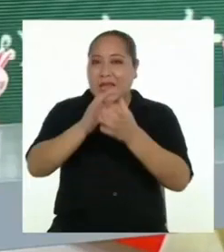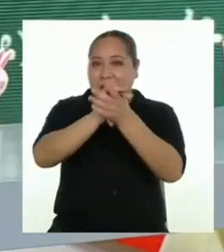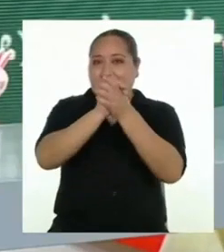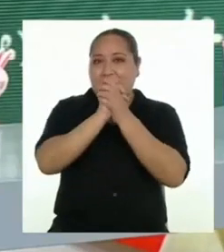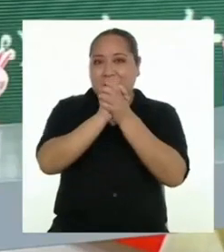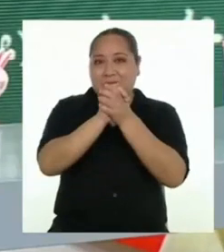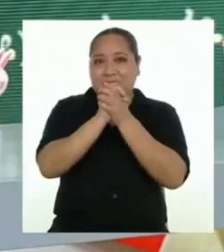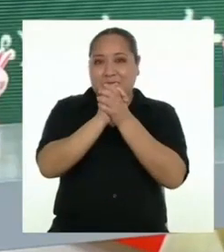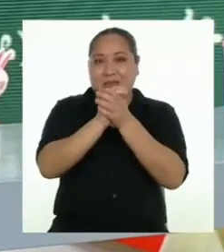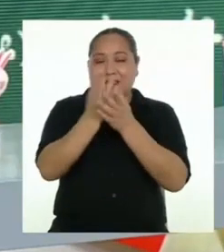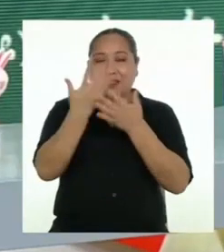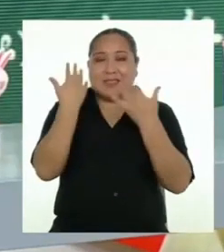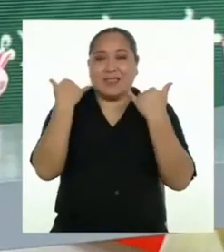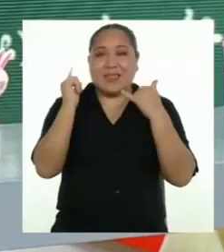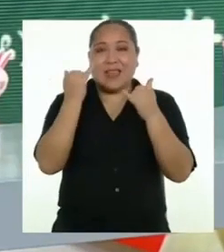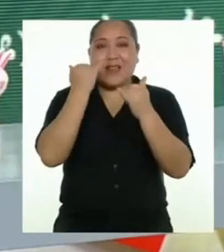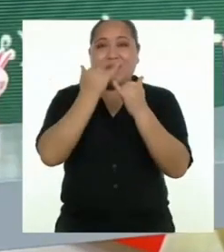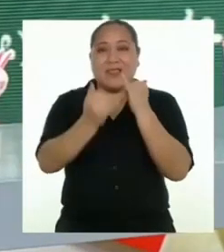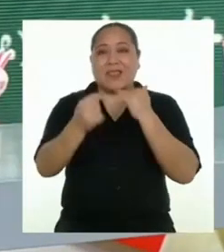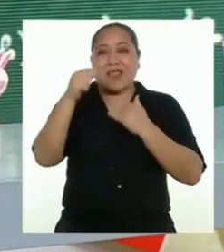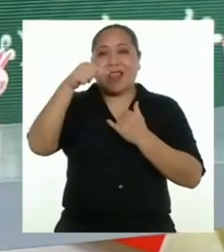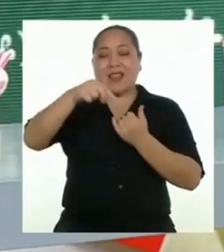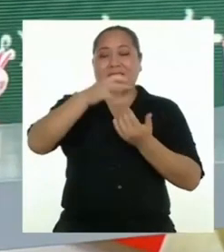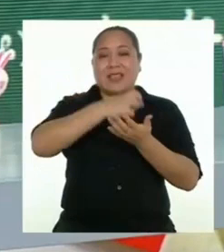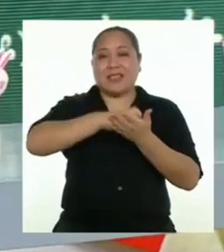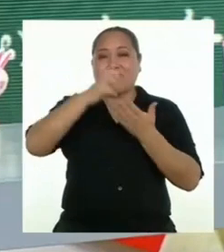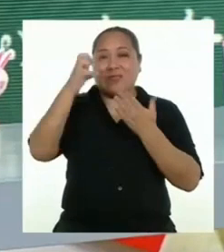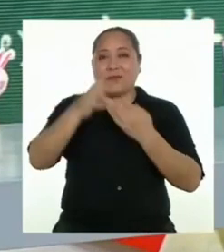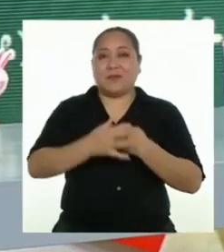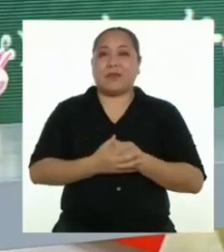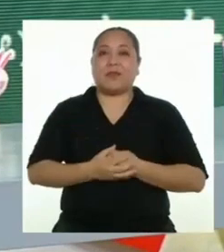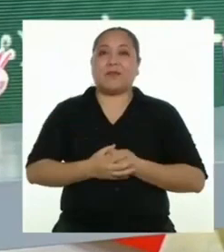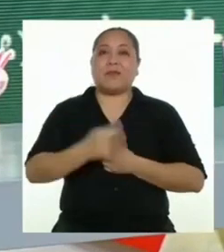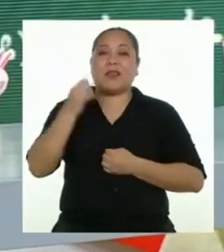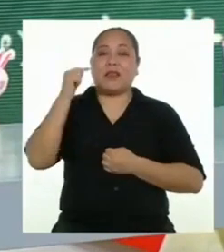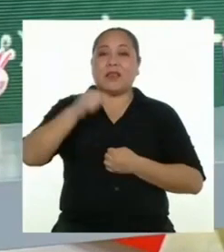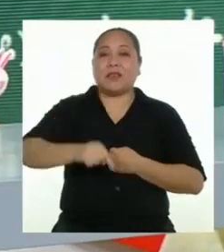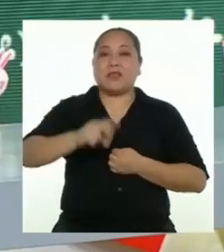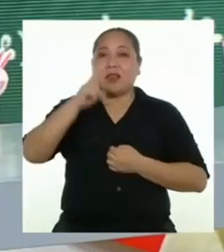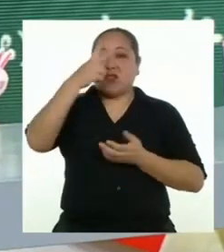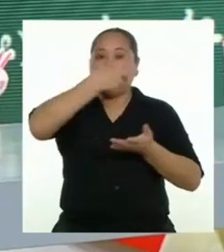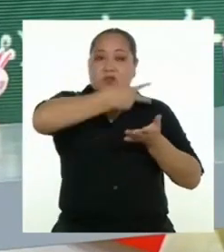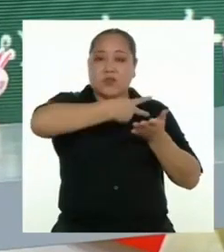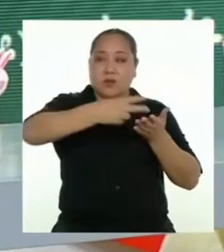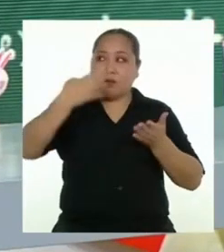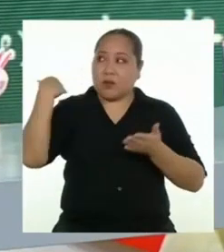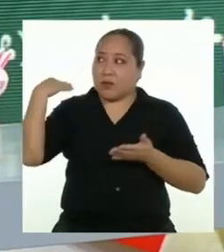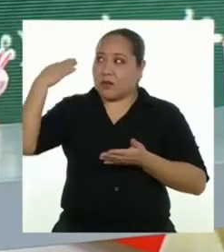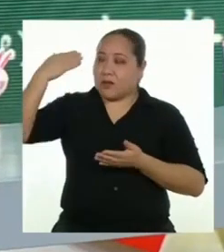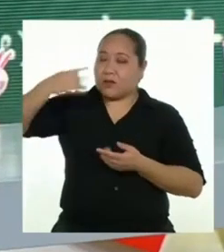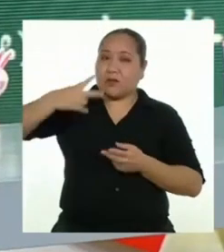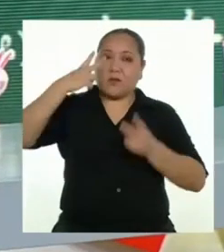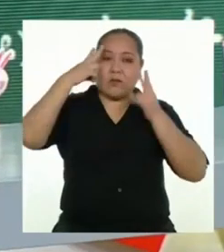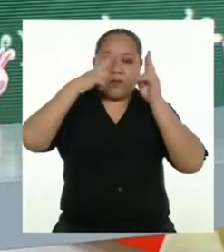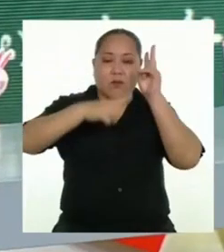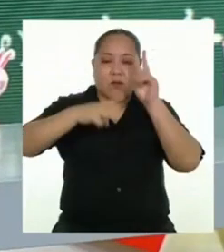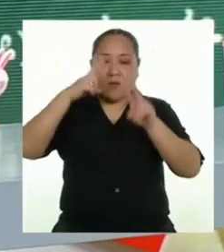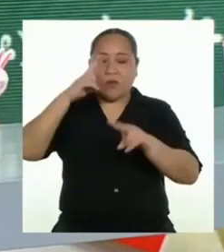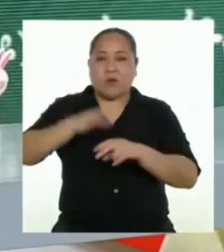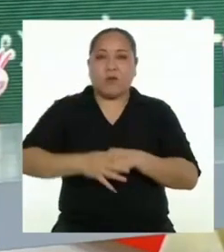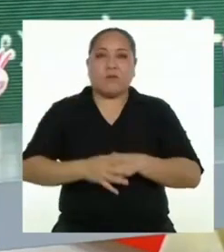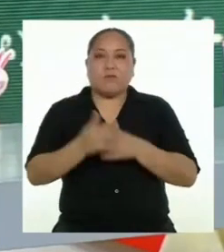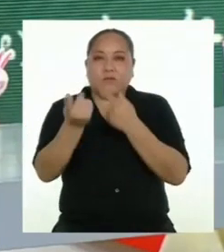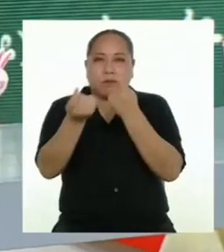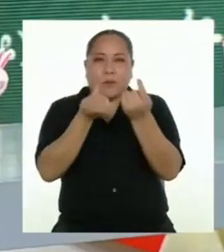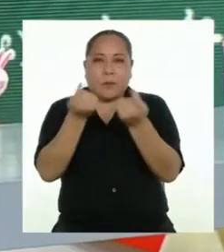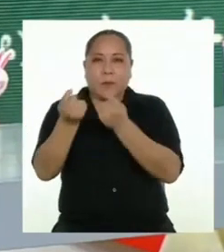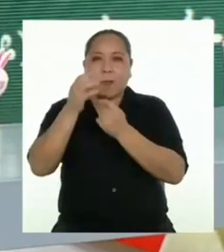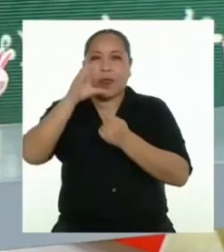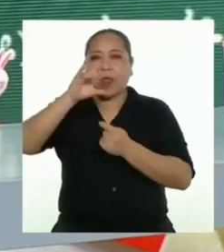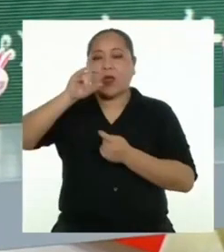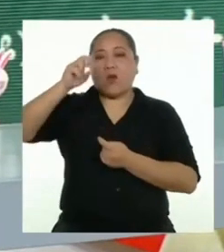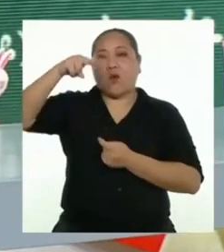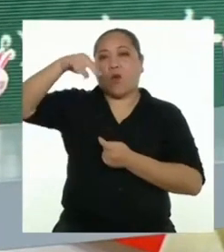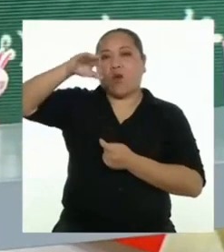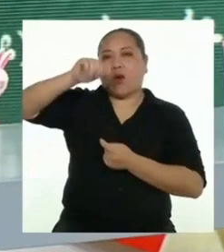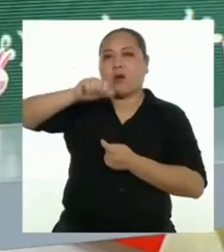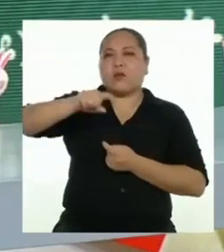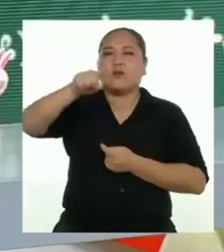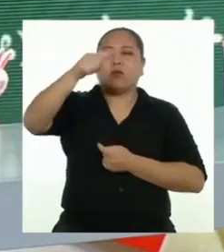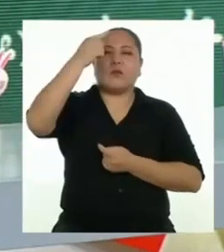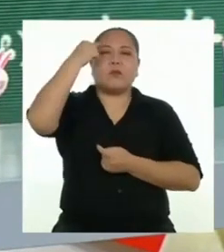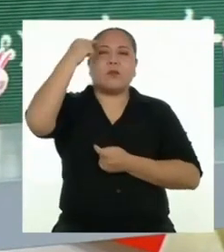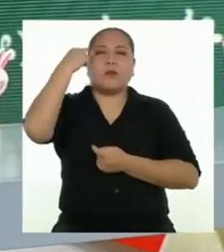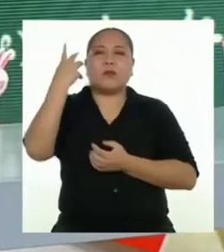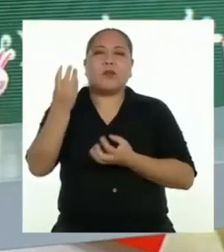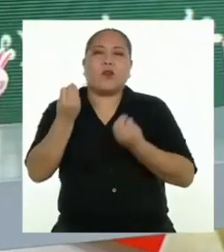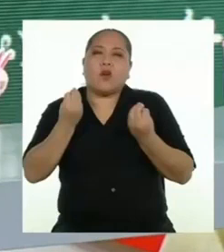Amigas y amigos, hemos llegado al final del programa. Durante estas dos semanas hemos podido estudiar sobre la gestión de cuencas. ¿Cómo